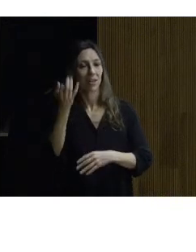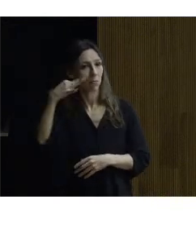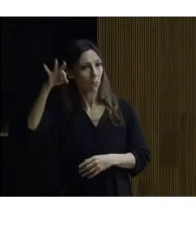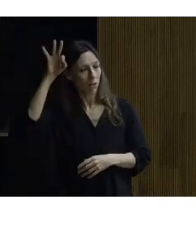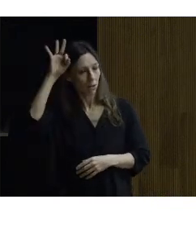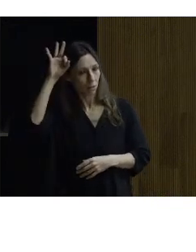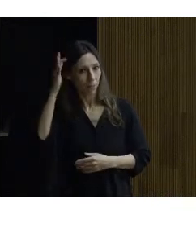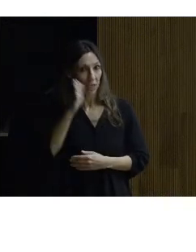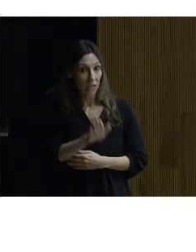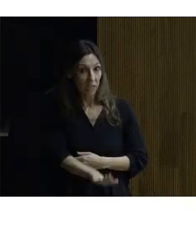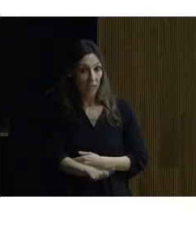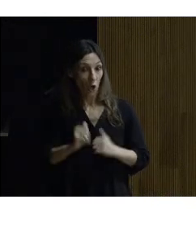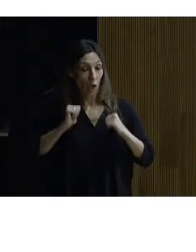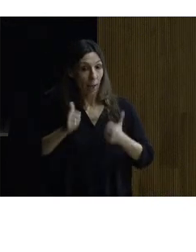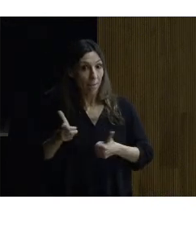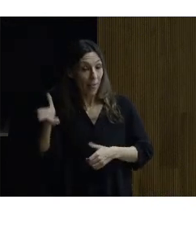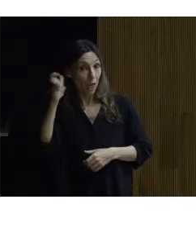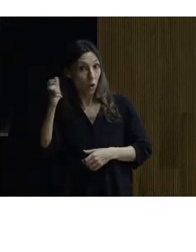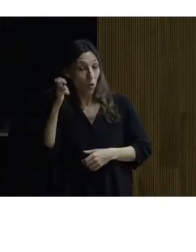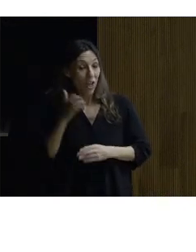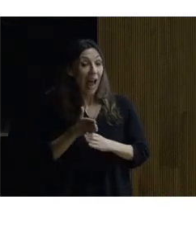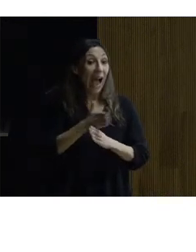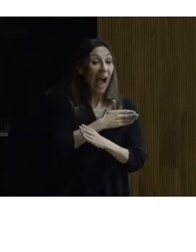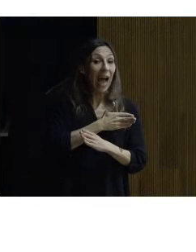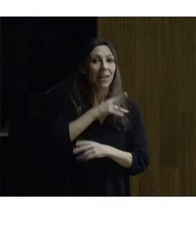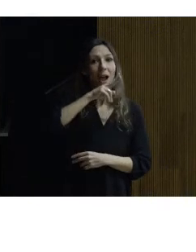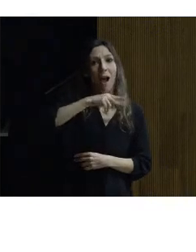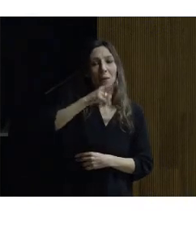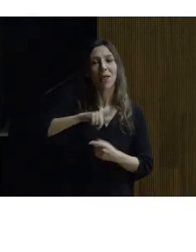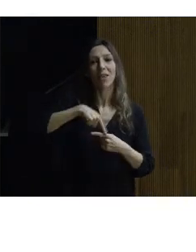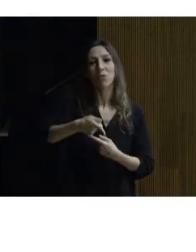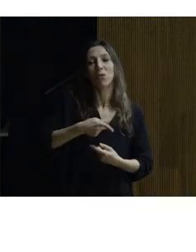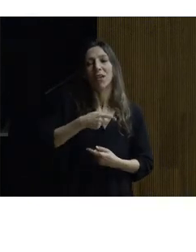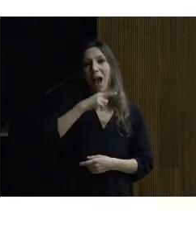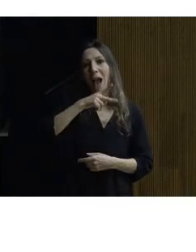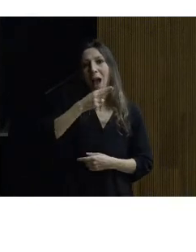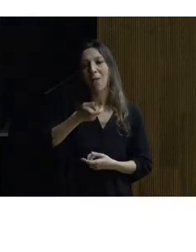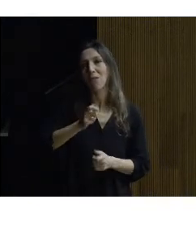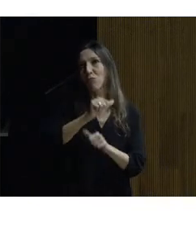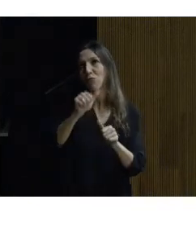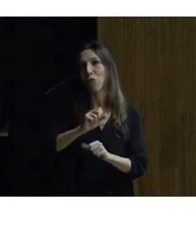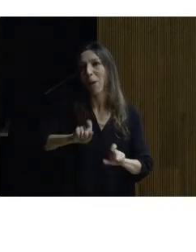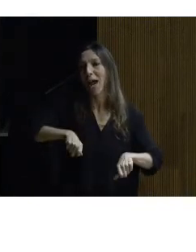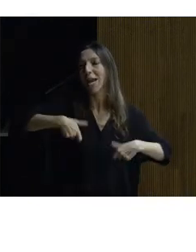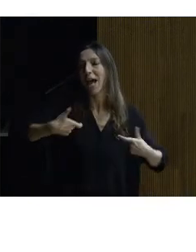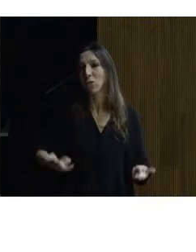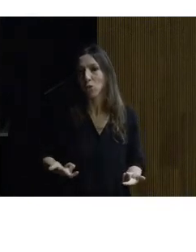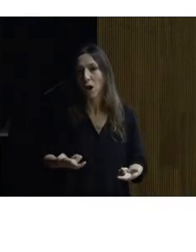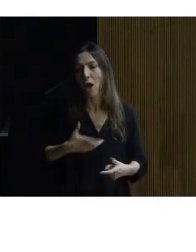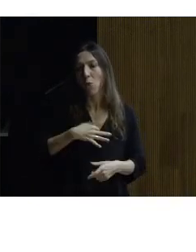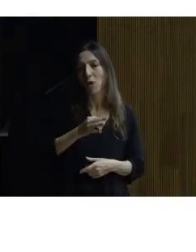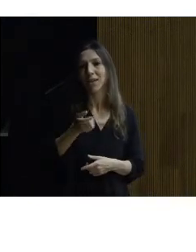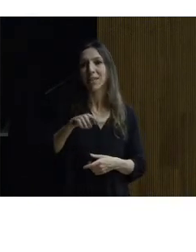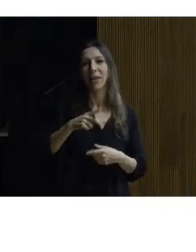escuchando antes de hablar con lo cual ya puede hablar de una forma natural a la derecha el bloque de la derecha sería el transductor de salida que es un